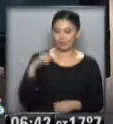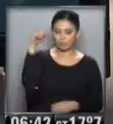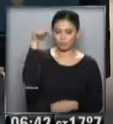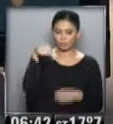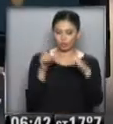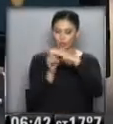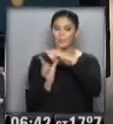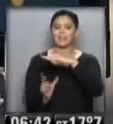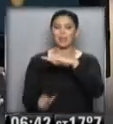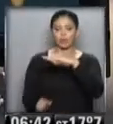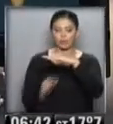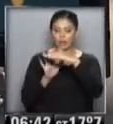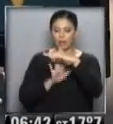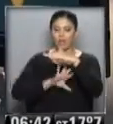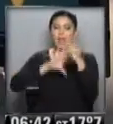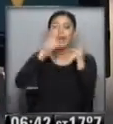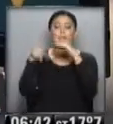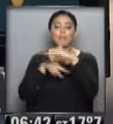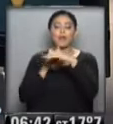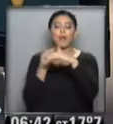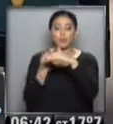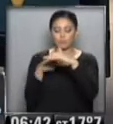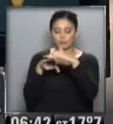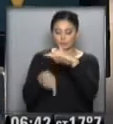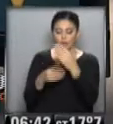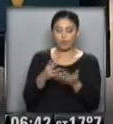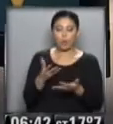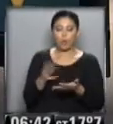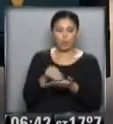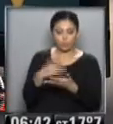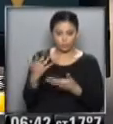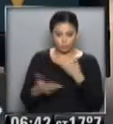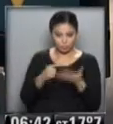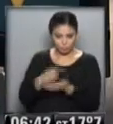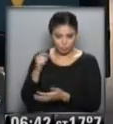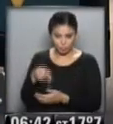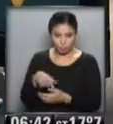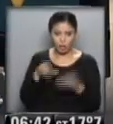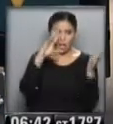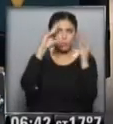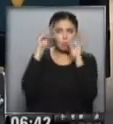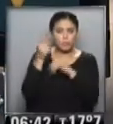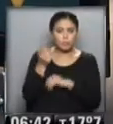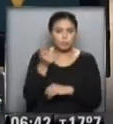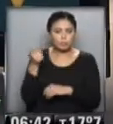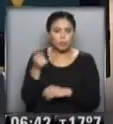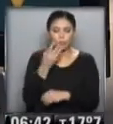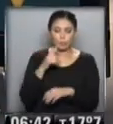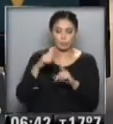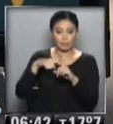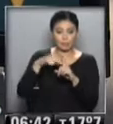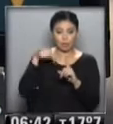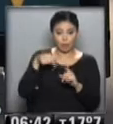región patagónica... ...¿qué va a pasar allí? ...ajá, en Ushuaia en este momento hay muy poquita nubosidad... ...cuatro grados a temperatura